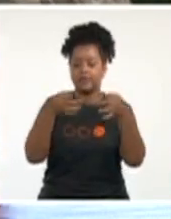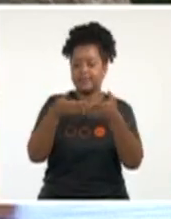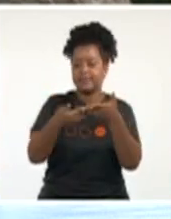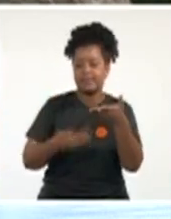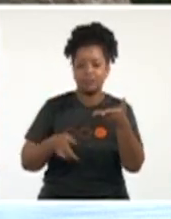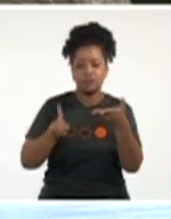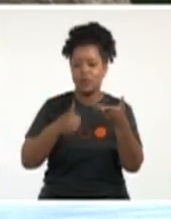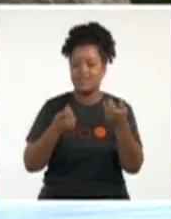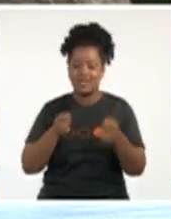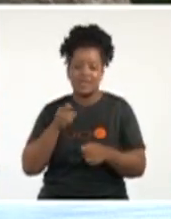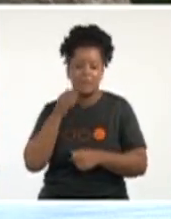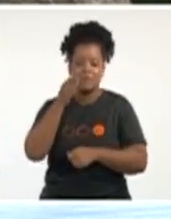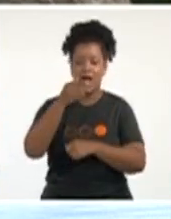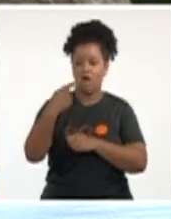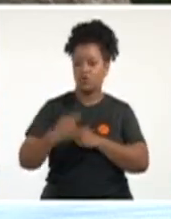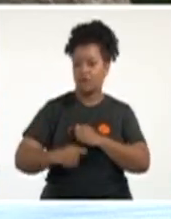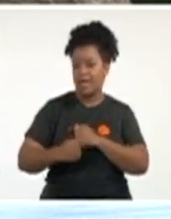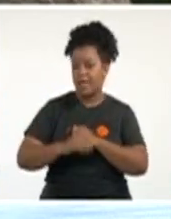necesaria presencia, la presencia física.